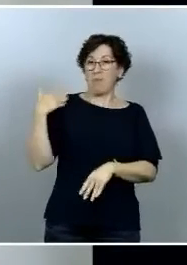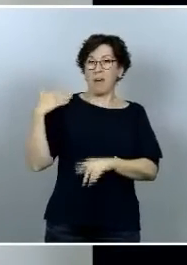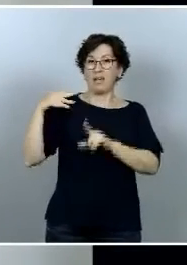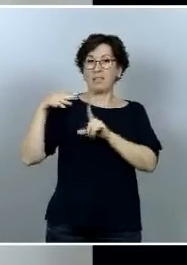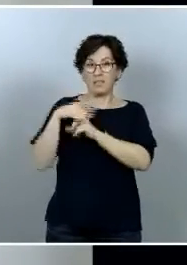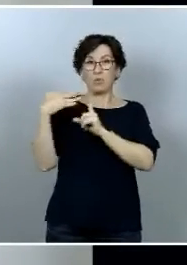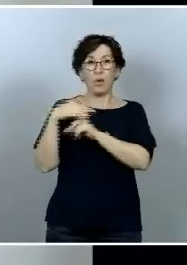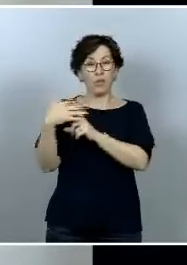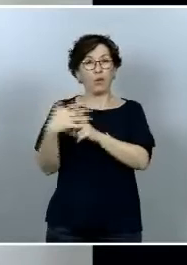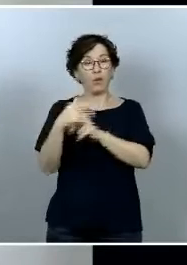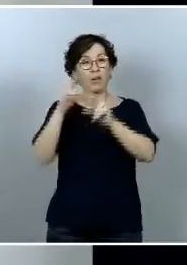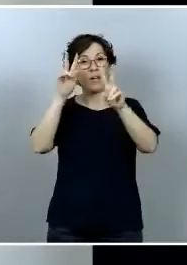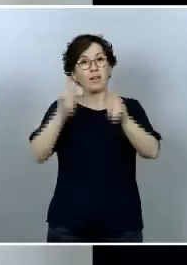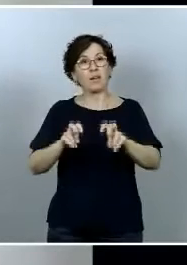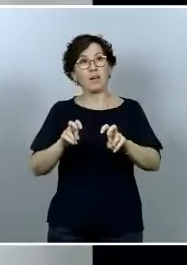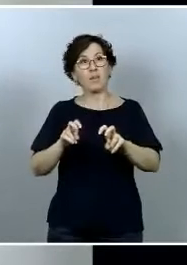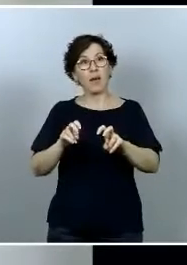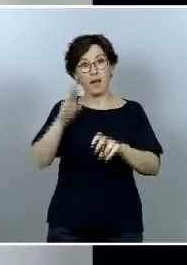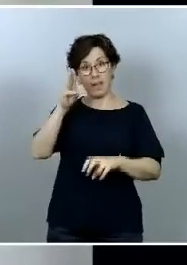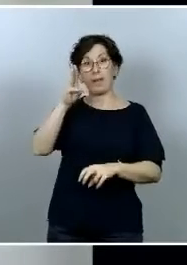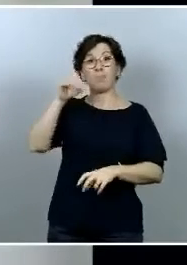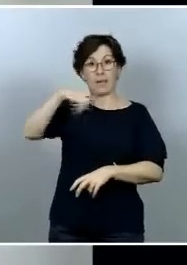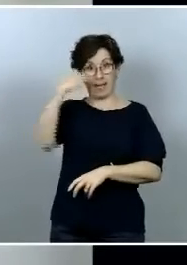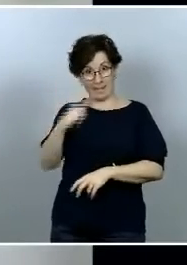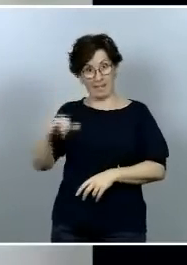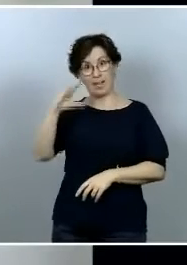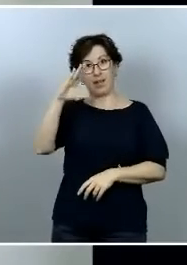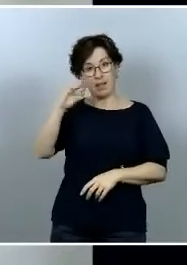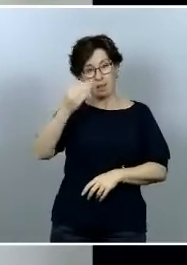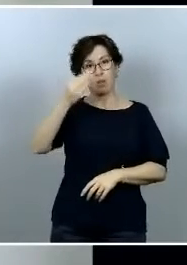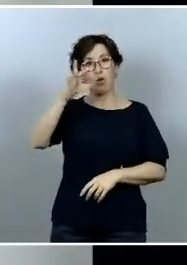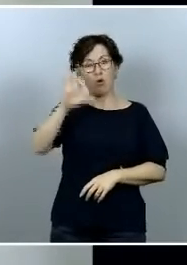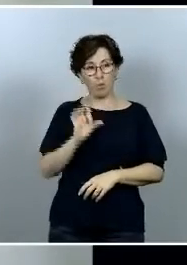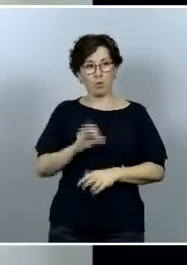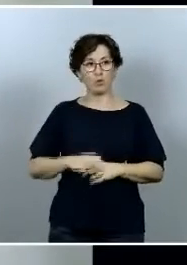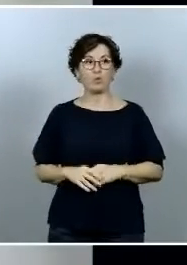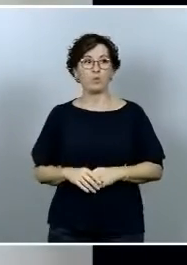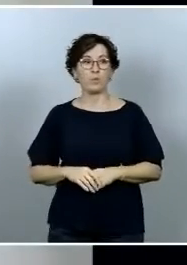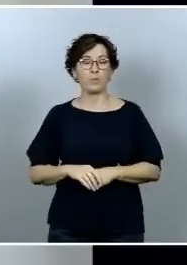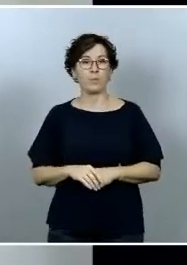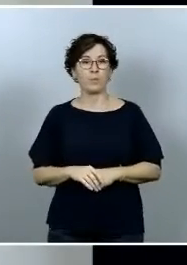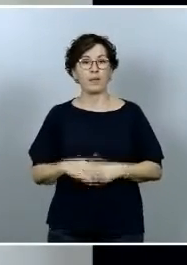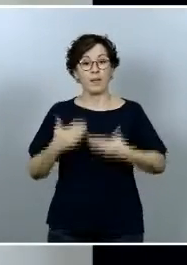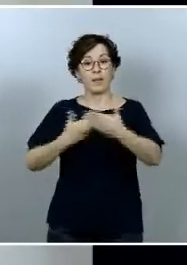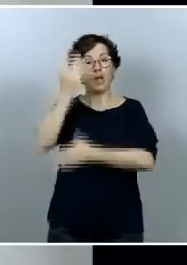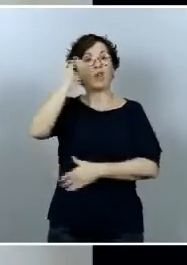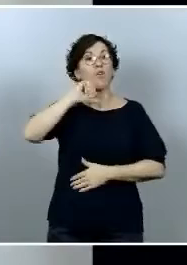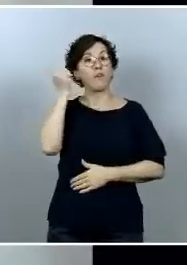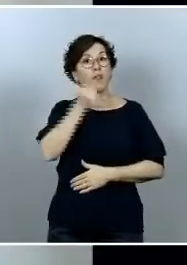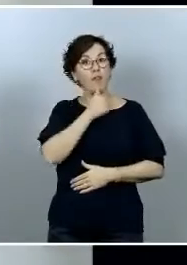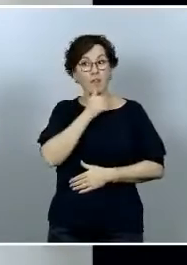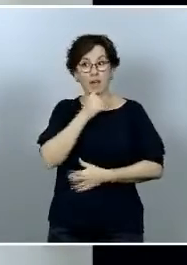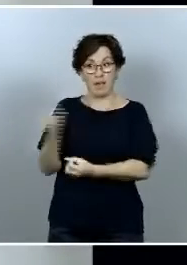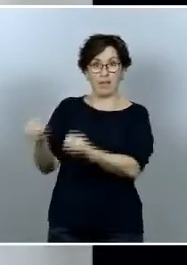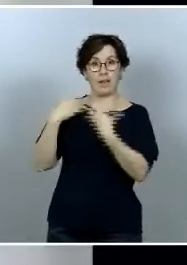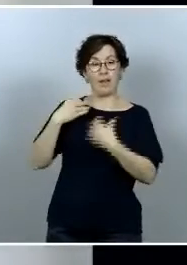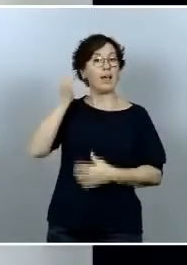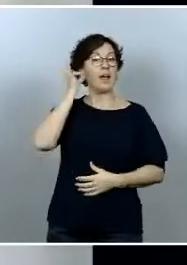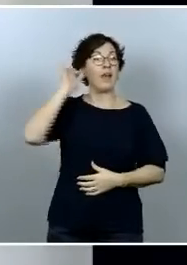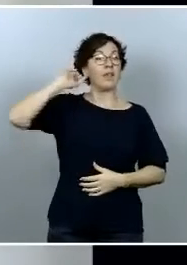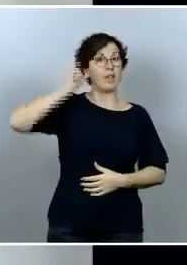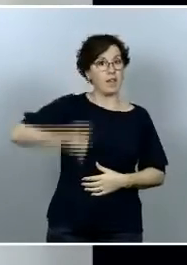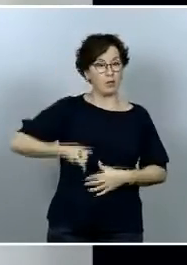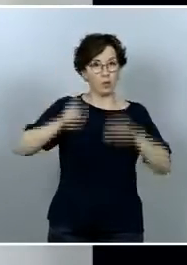respecto a Pérez de los Cobos el confidencial nos ha desvelado que la directora general de la Guardia Civil plasmó negro sobre